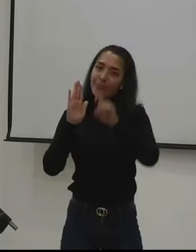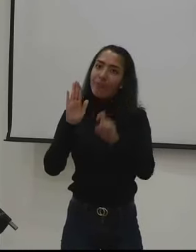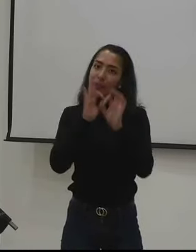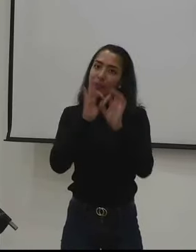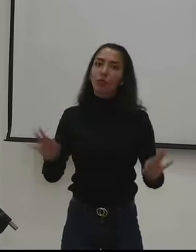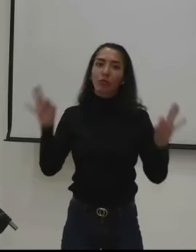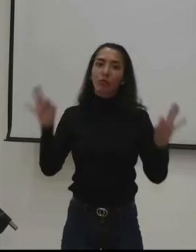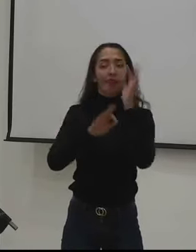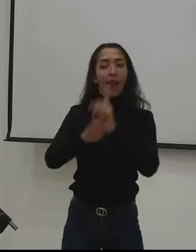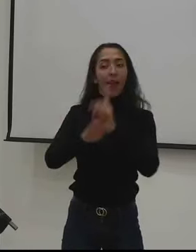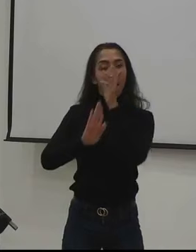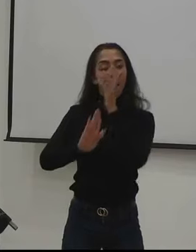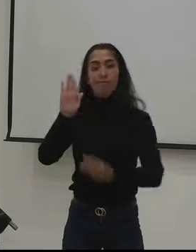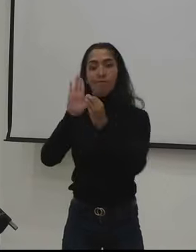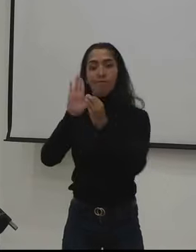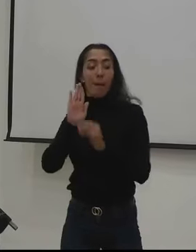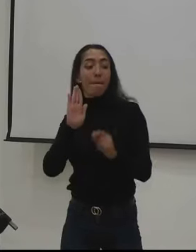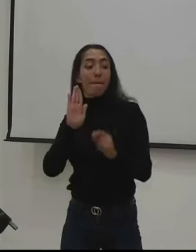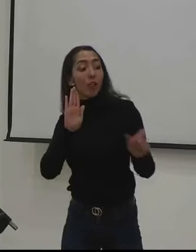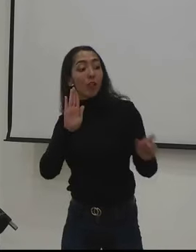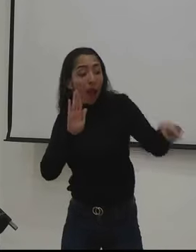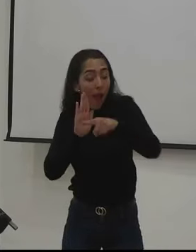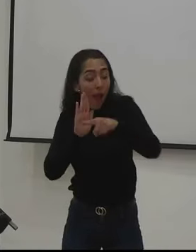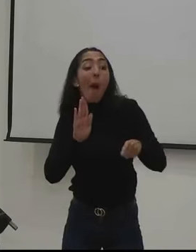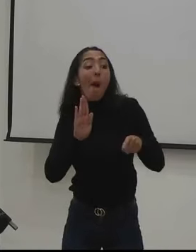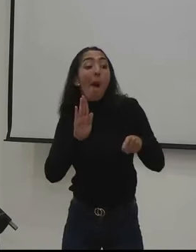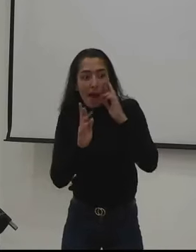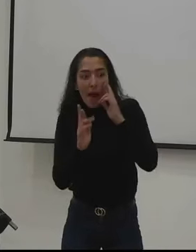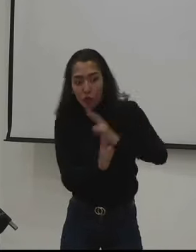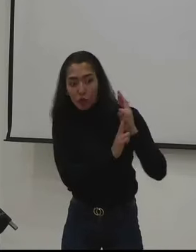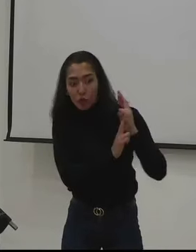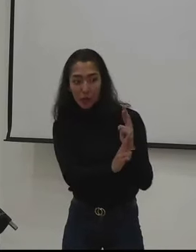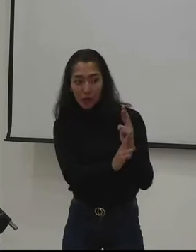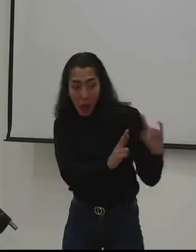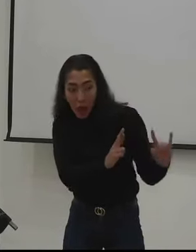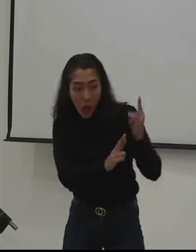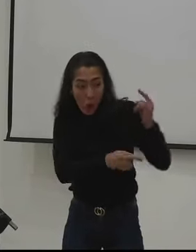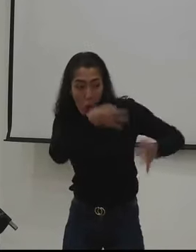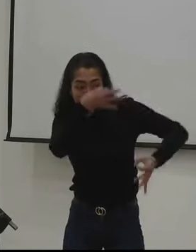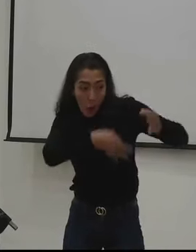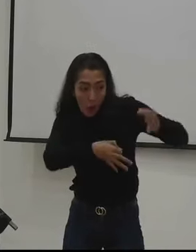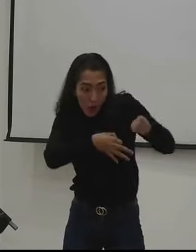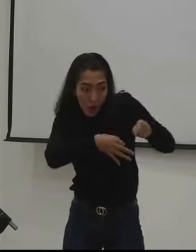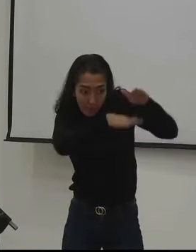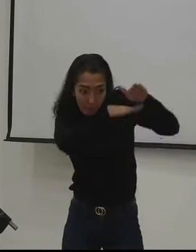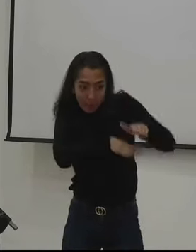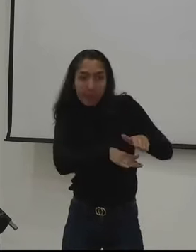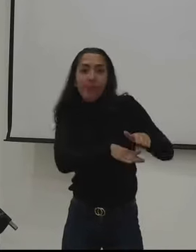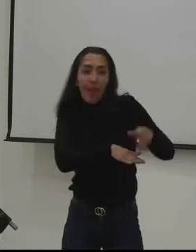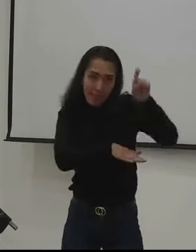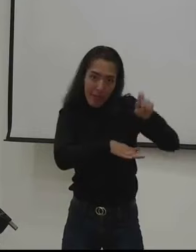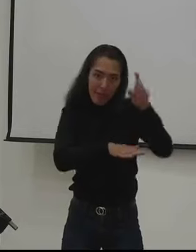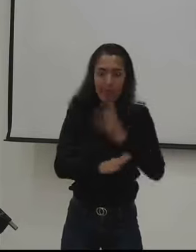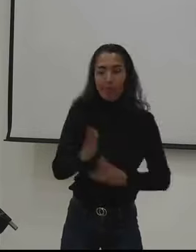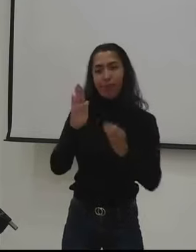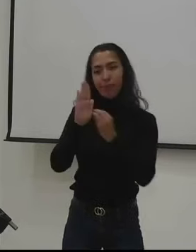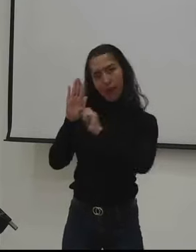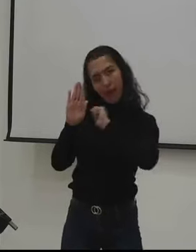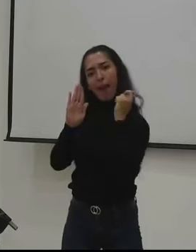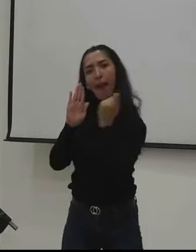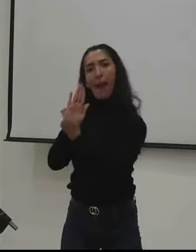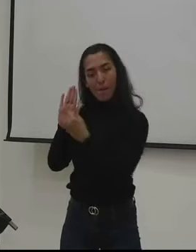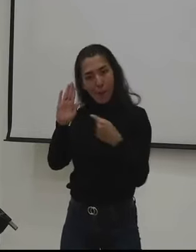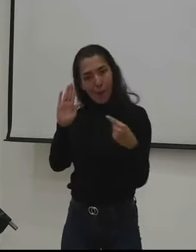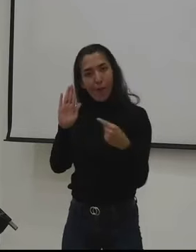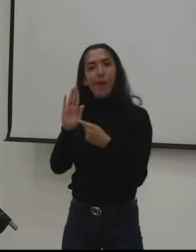transición para los clubes deportivos que cuentan con reconocimiento deportivo y personería jurídica. Esto vigente para realizar